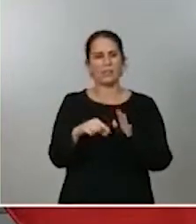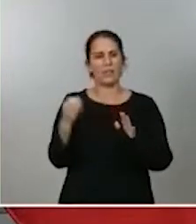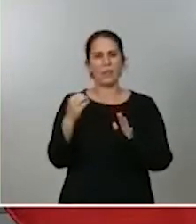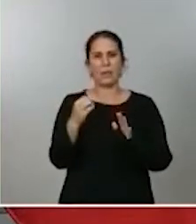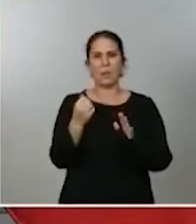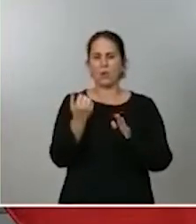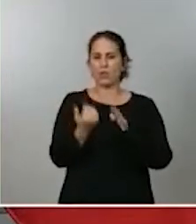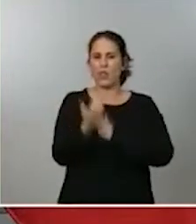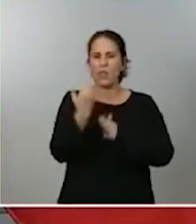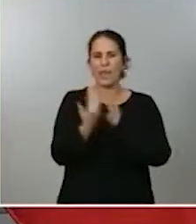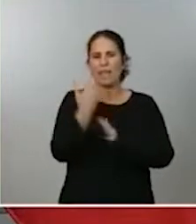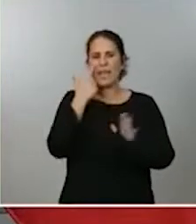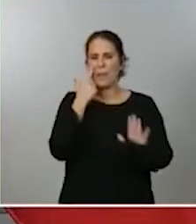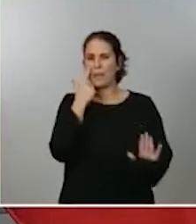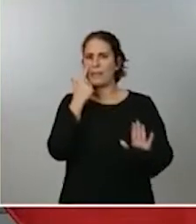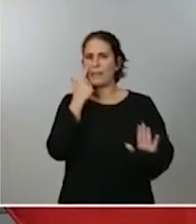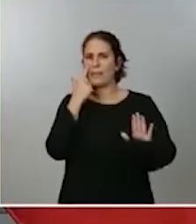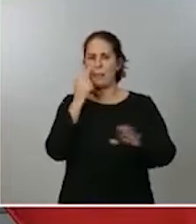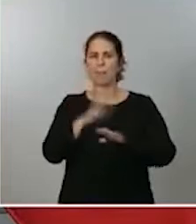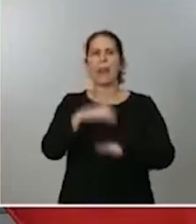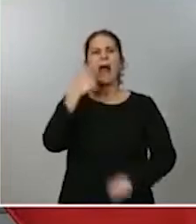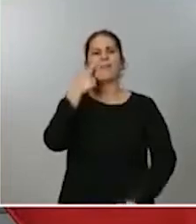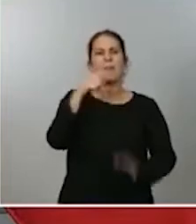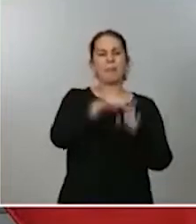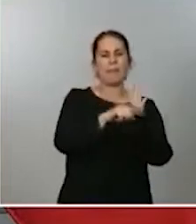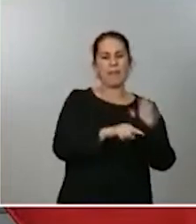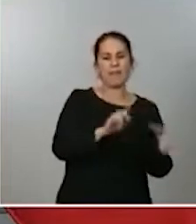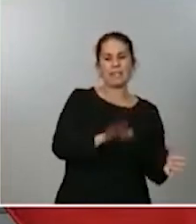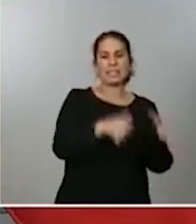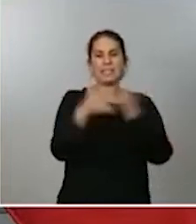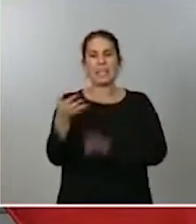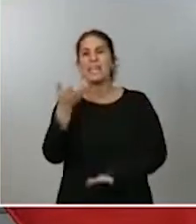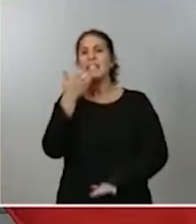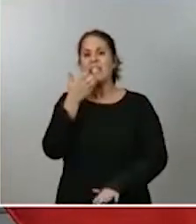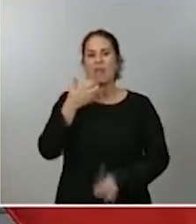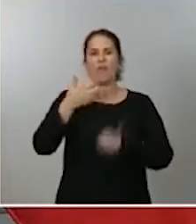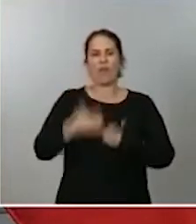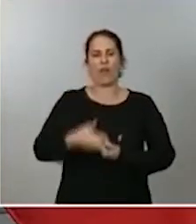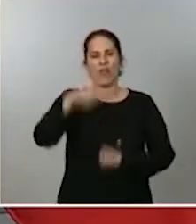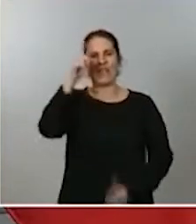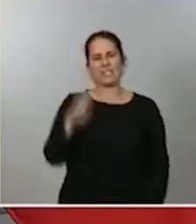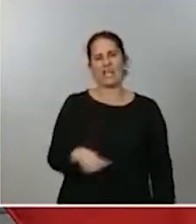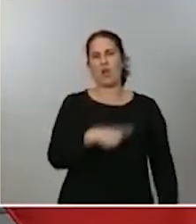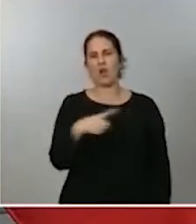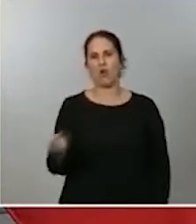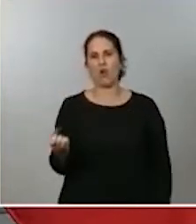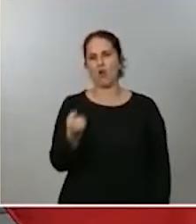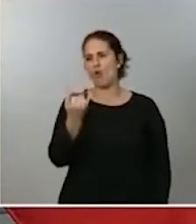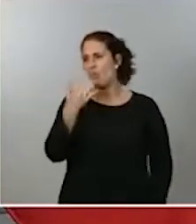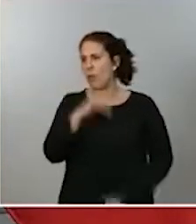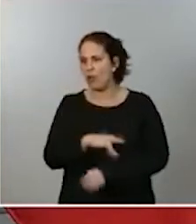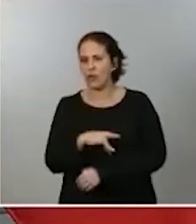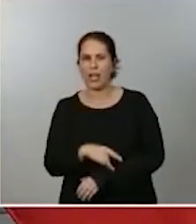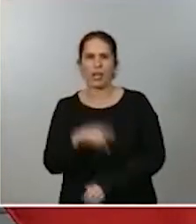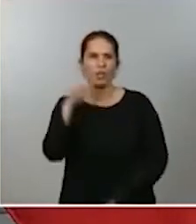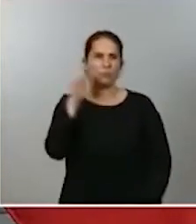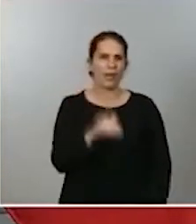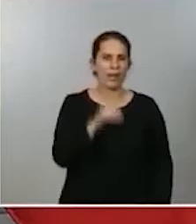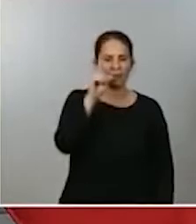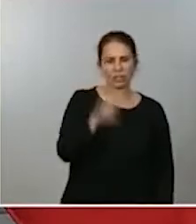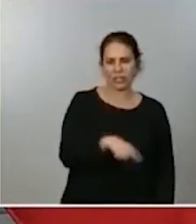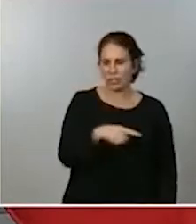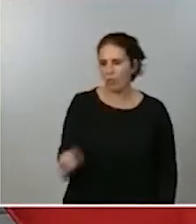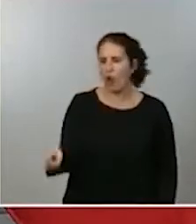cómo efectivamente esas medidas aplicaban en términos de número de contagios de personas que ingresan en nuestro servicio